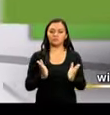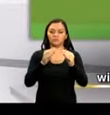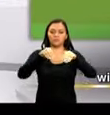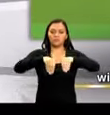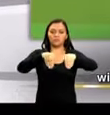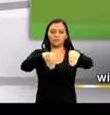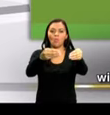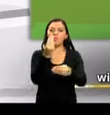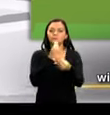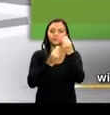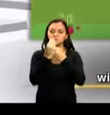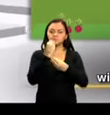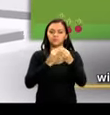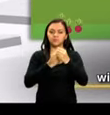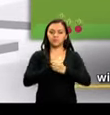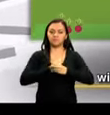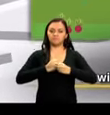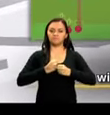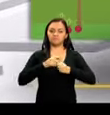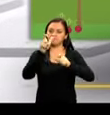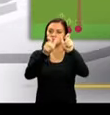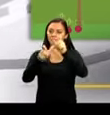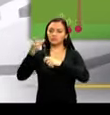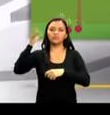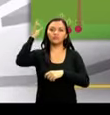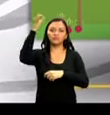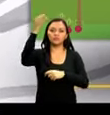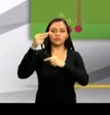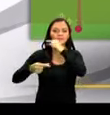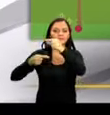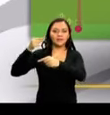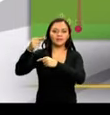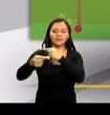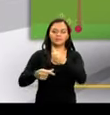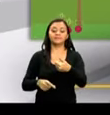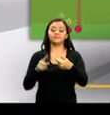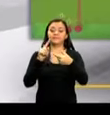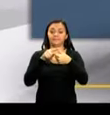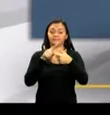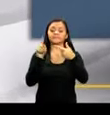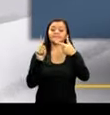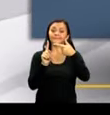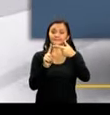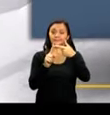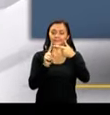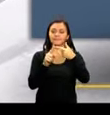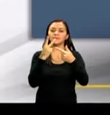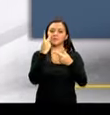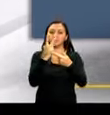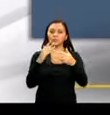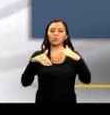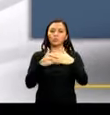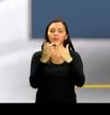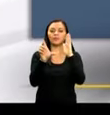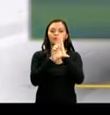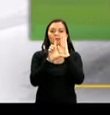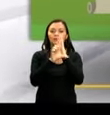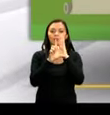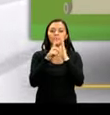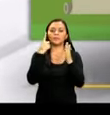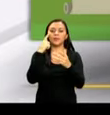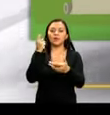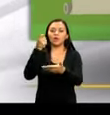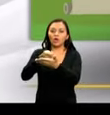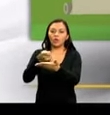y la productividad agropecuaria a fin de garantizar el alimento para las futuras generaciones. Elaborar un marco jurídico actualizado para